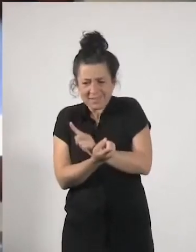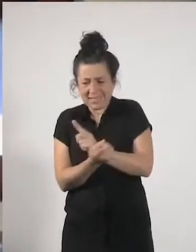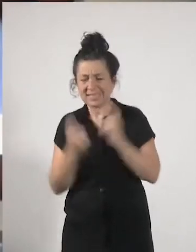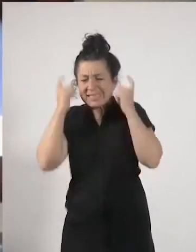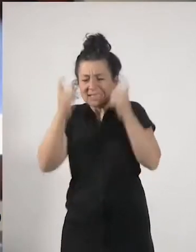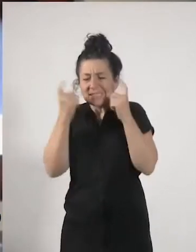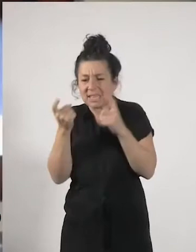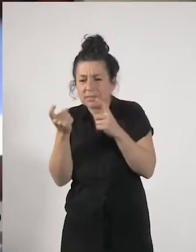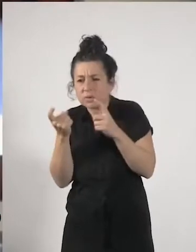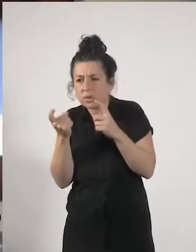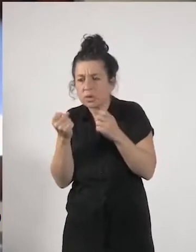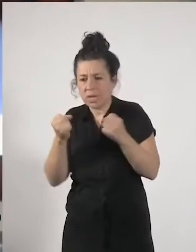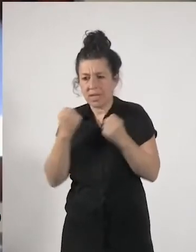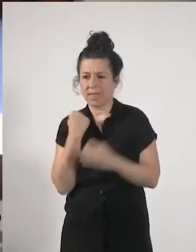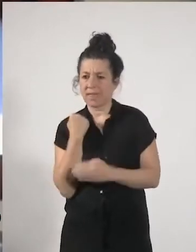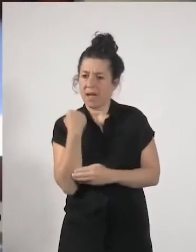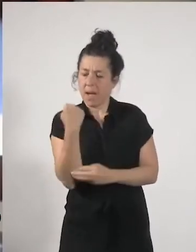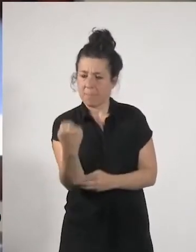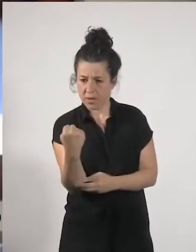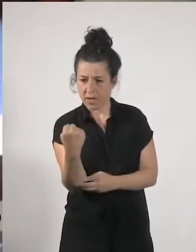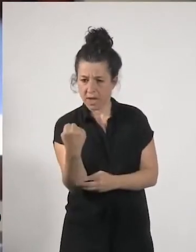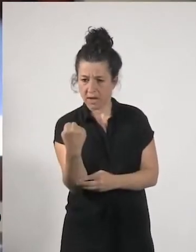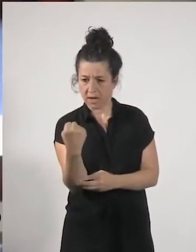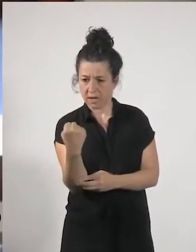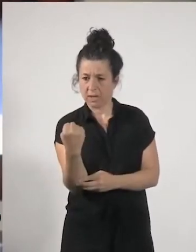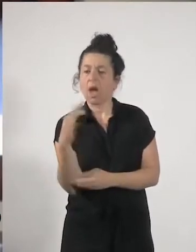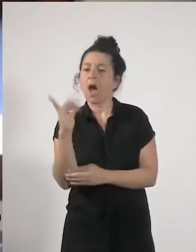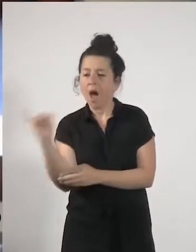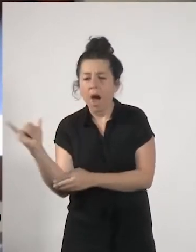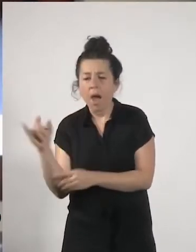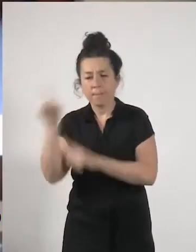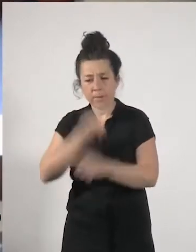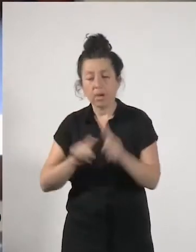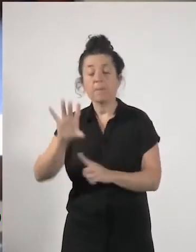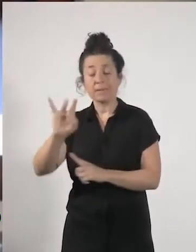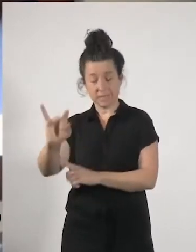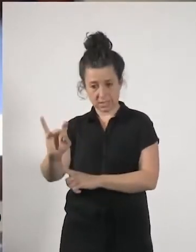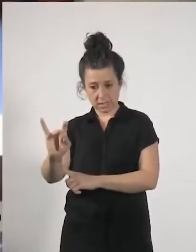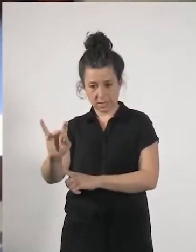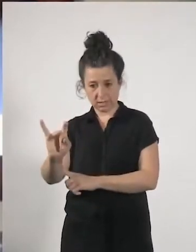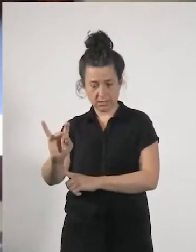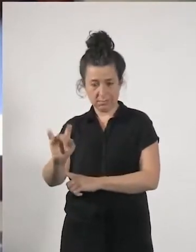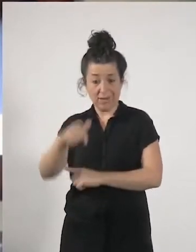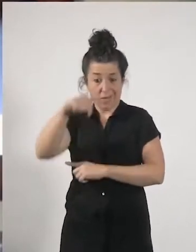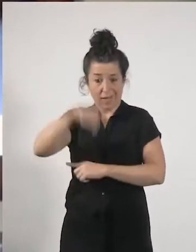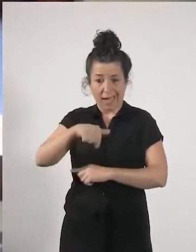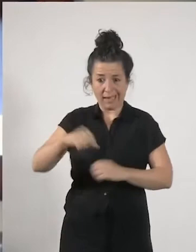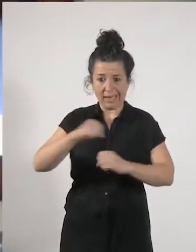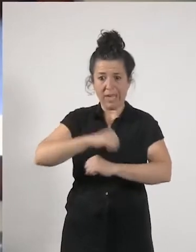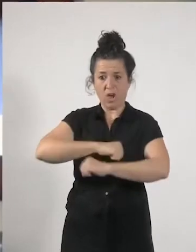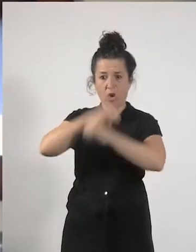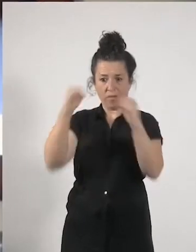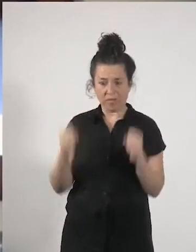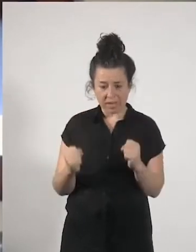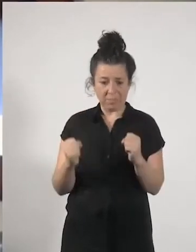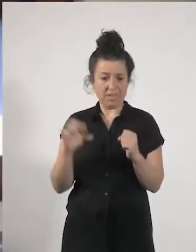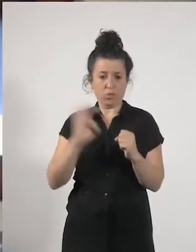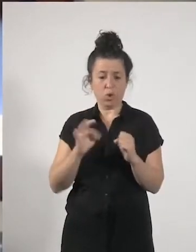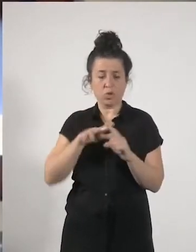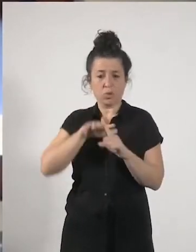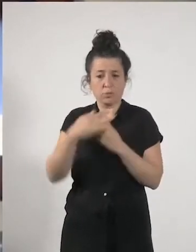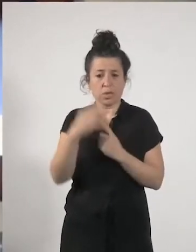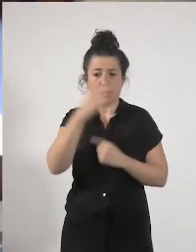analizar pero desde luego nada parecido a este confinamiento estricto incluidos los niños y niñas